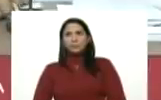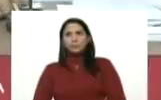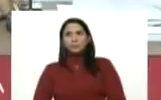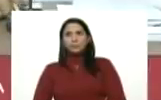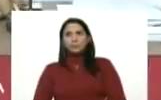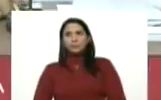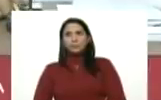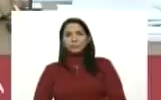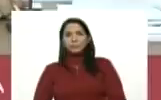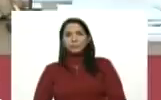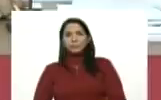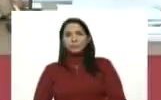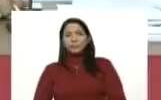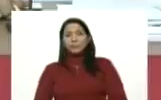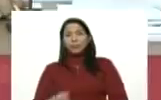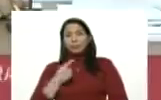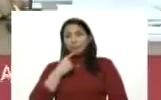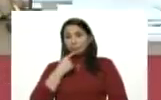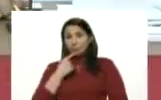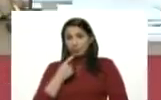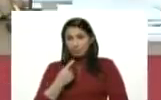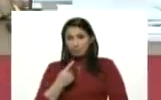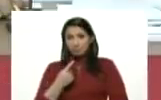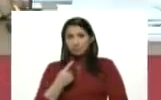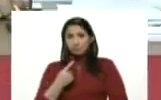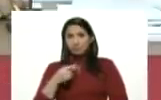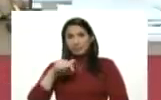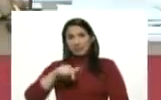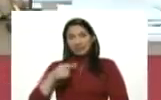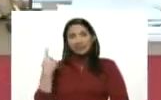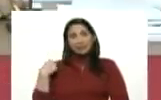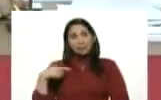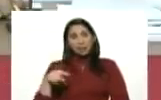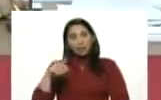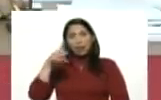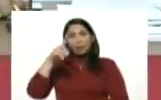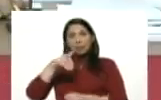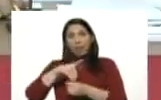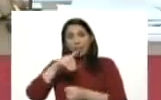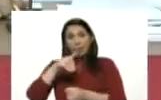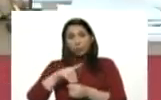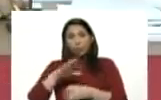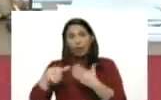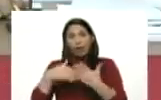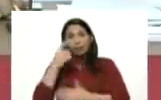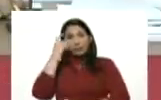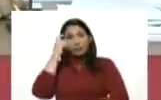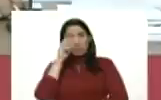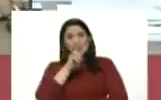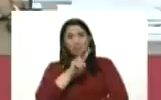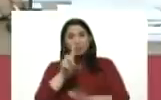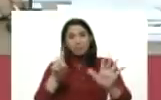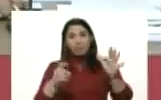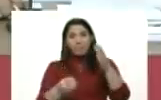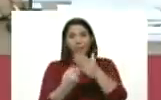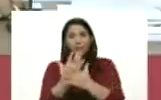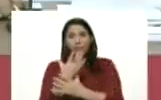Te decía que aquí tengo los datos al día de hoy, 26 de mayo,